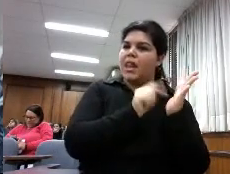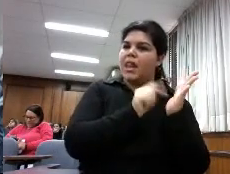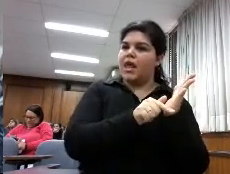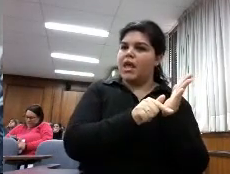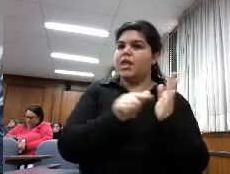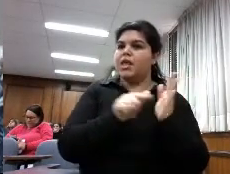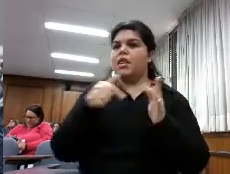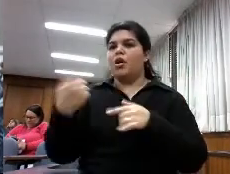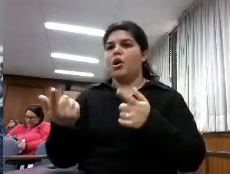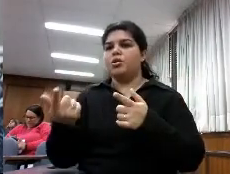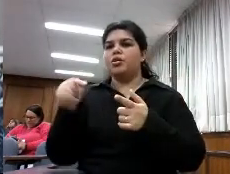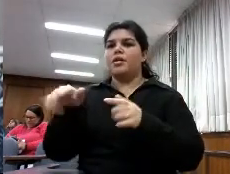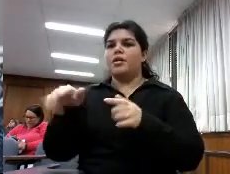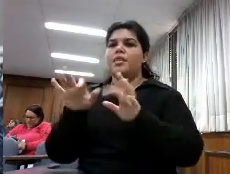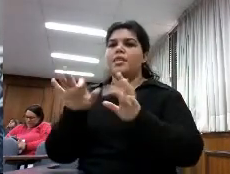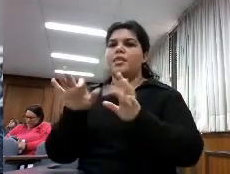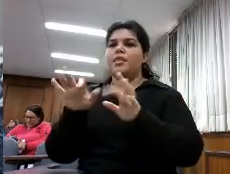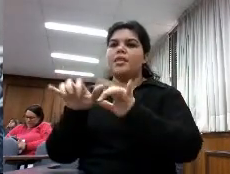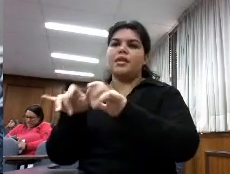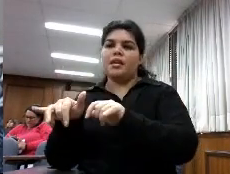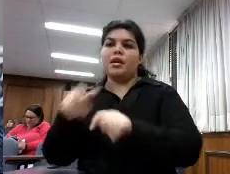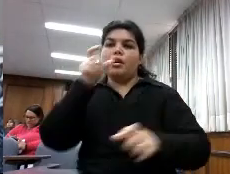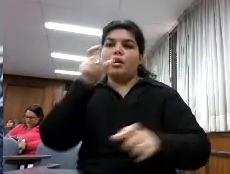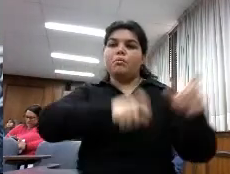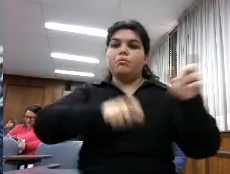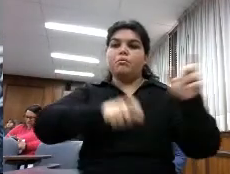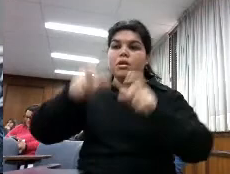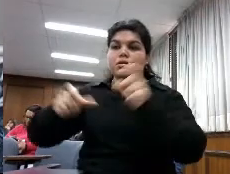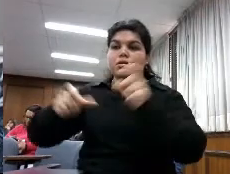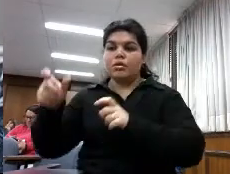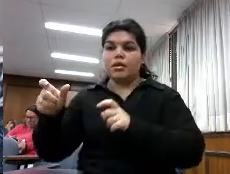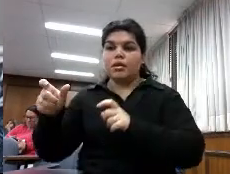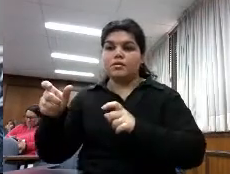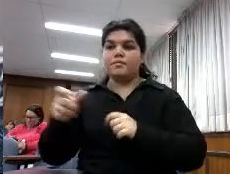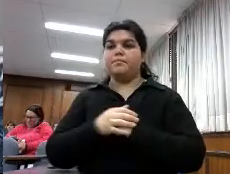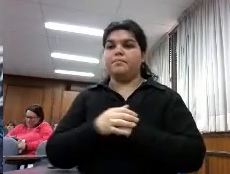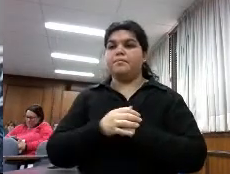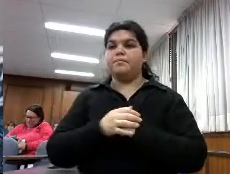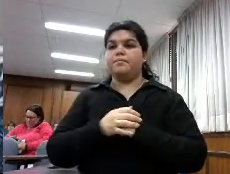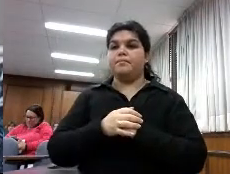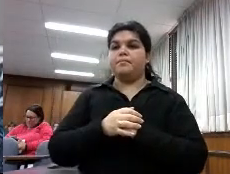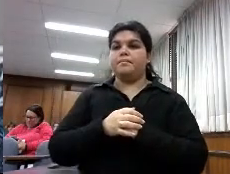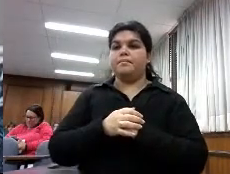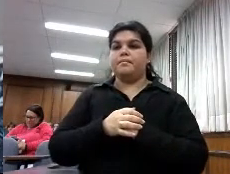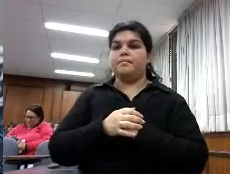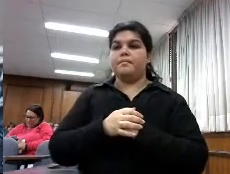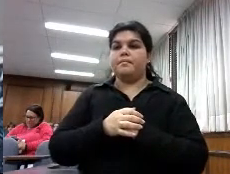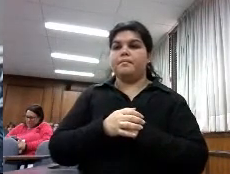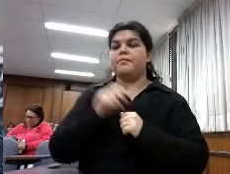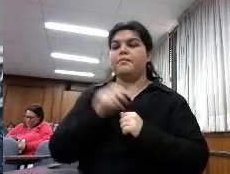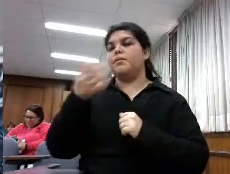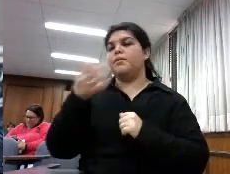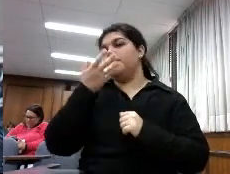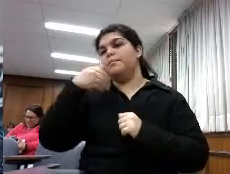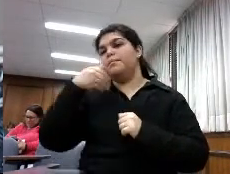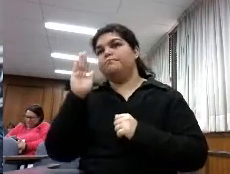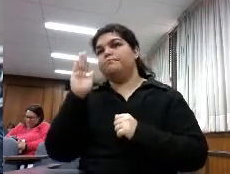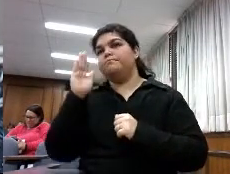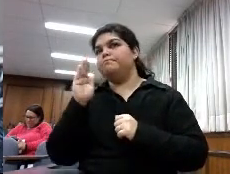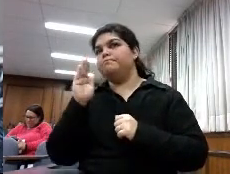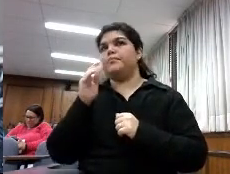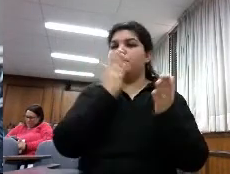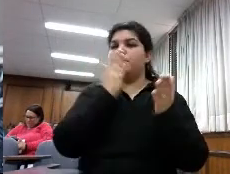de la gente considera que es fundamental te quiero decir es preferentemente lector en papel